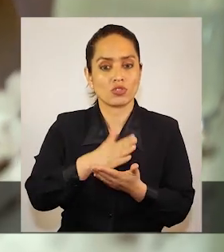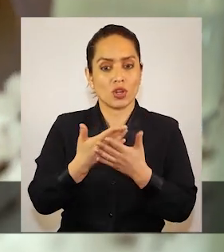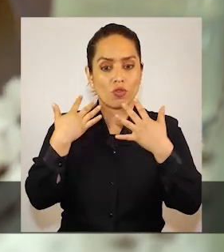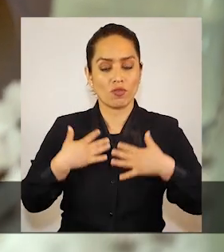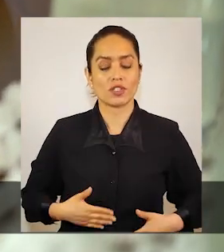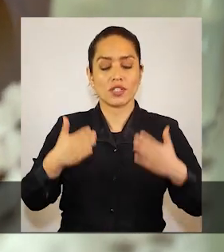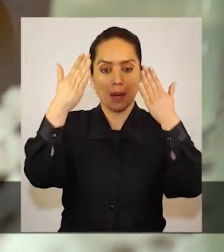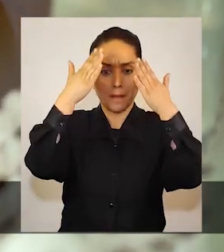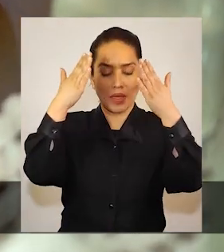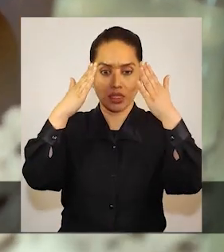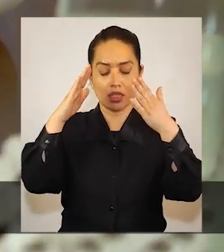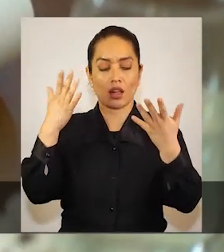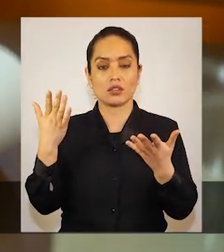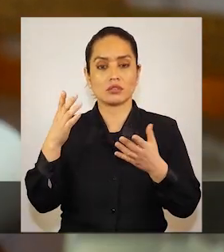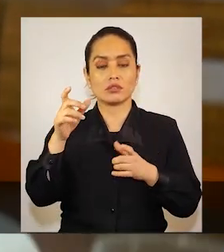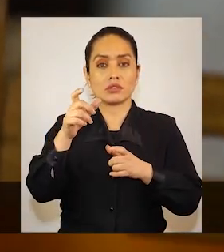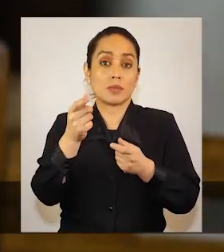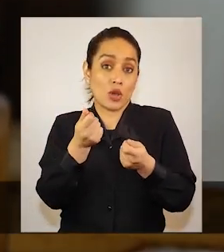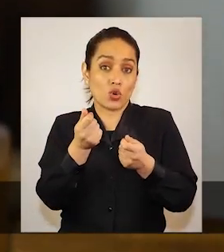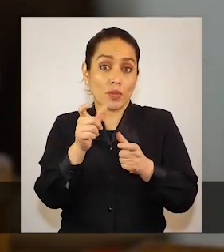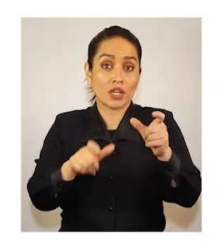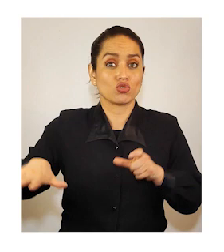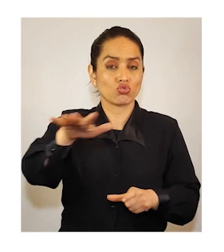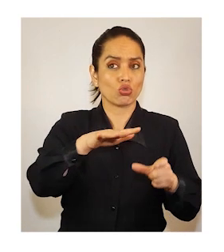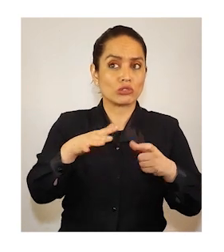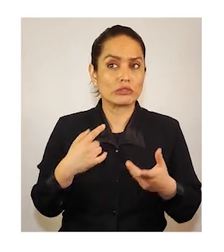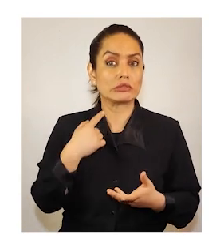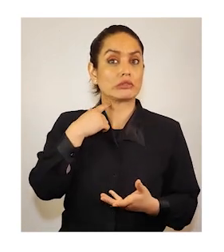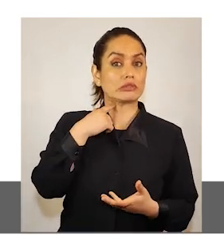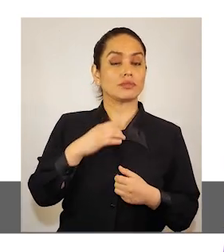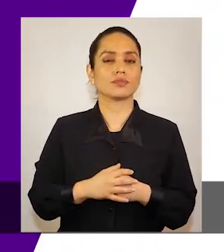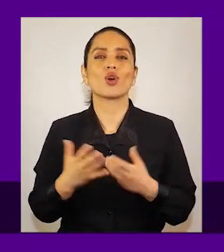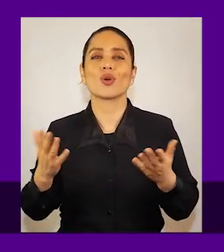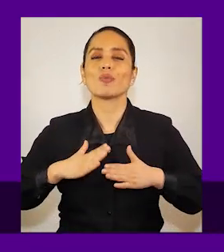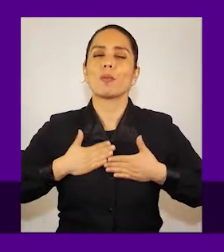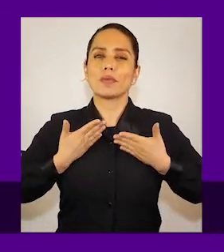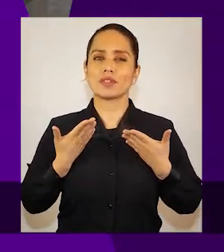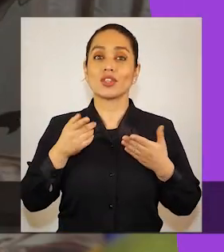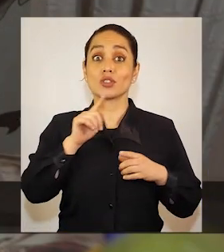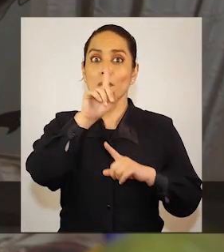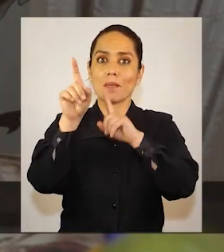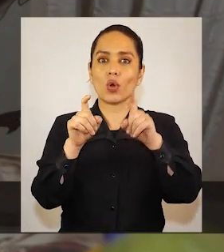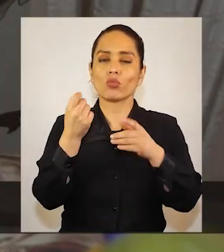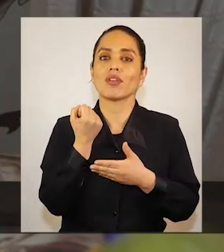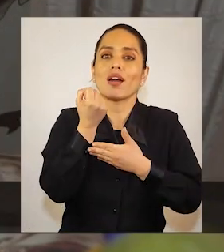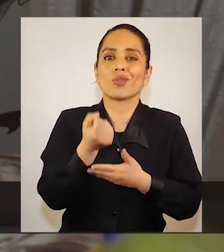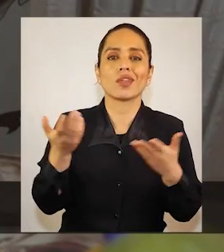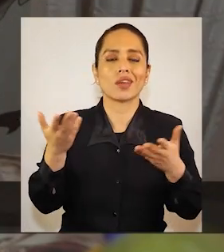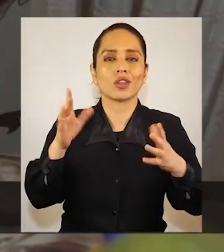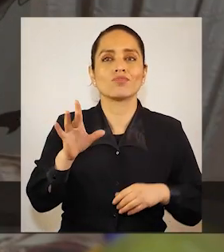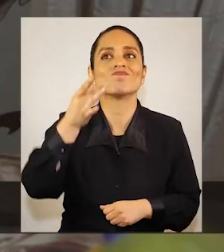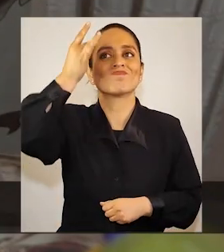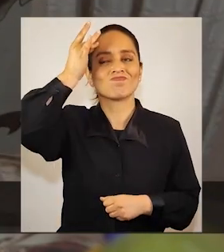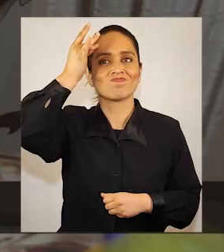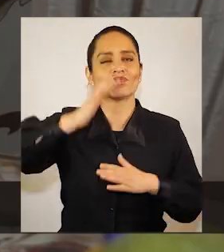física, mental, económica y social. ¿Cómo me siento? Hacerte esta pregunta permitirá conocer tu